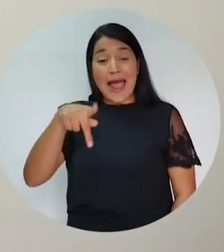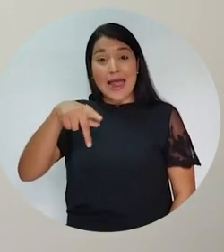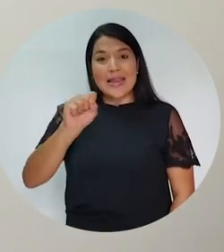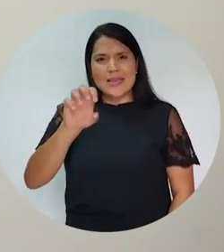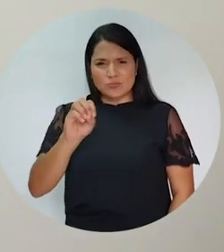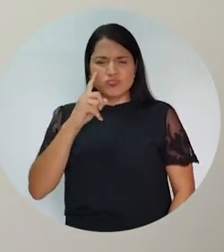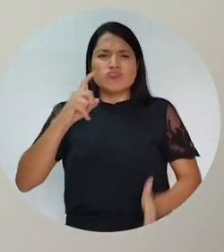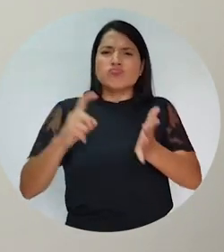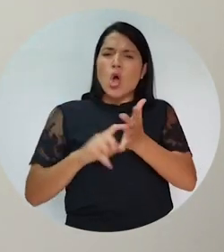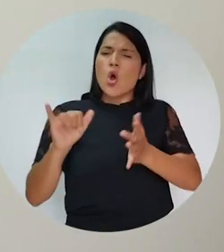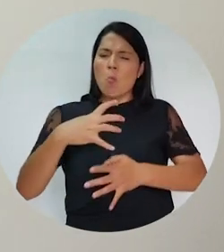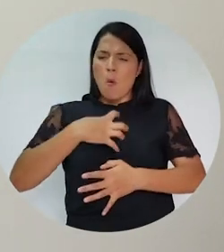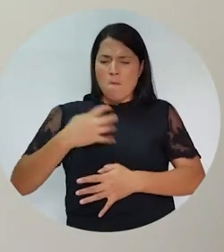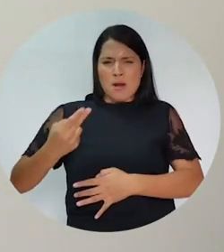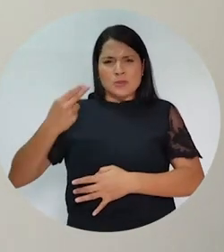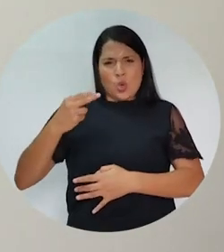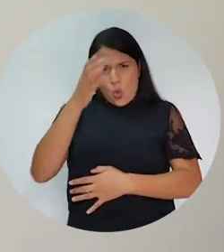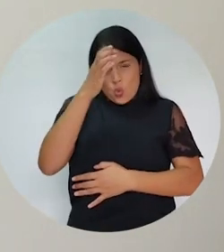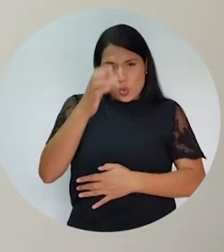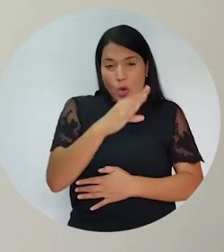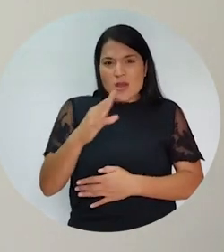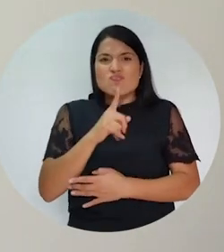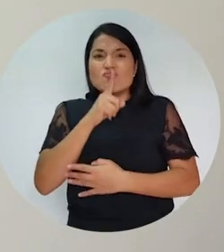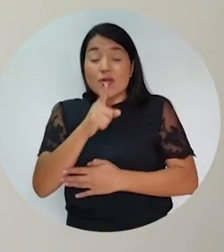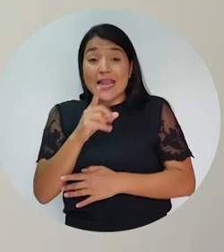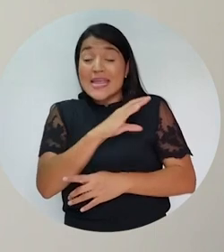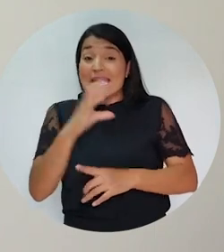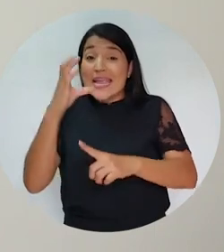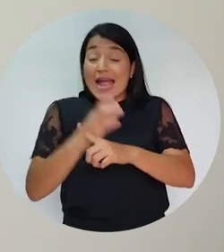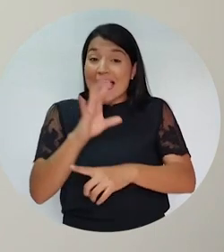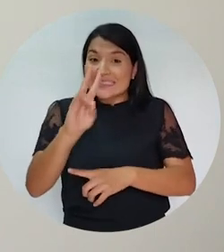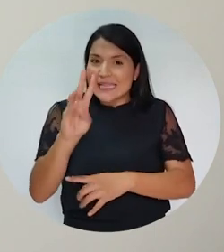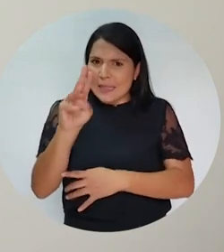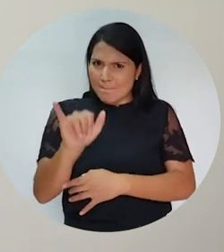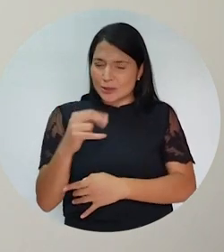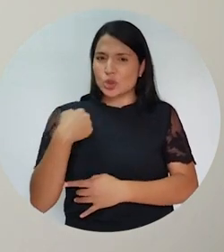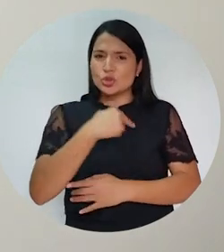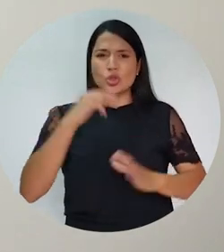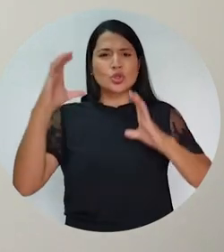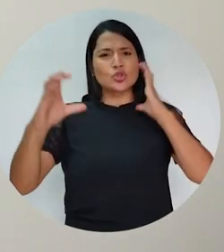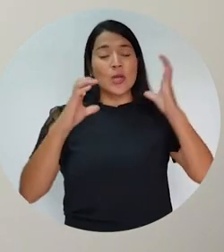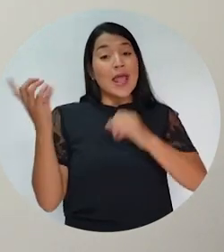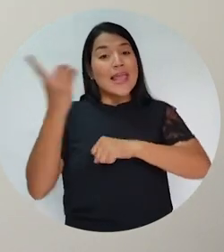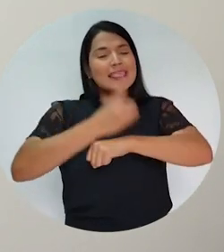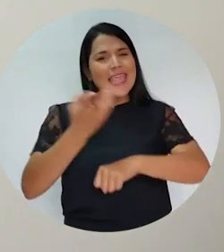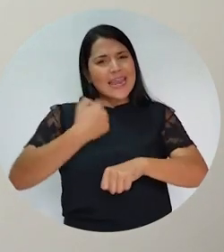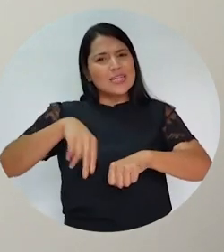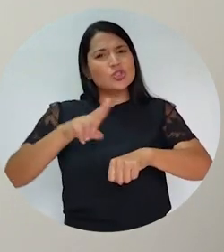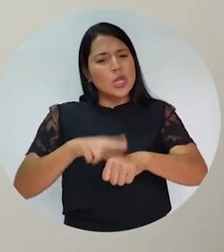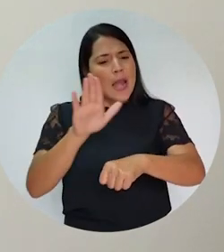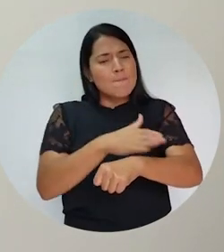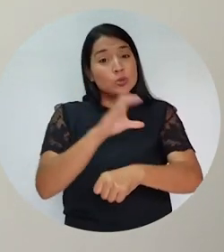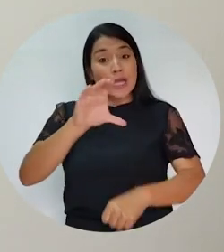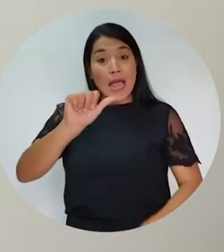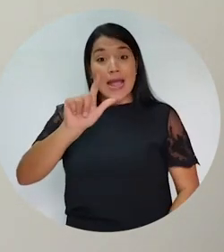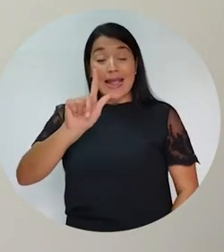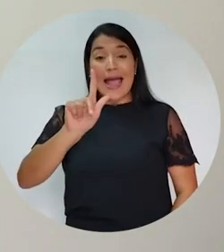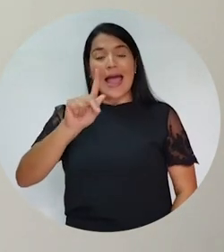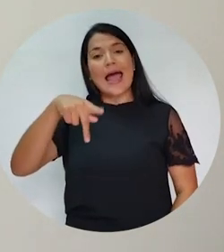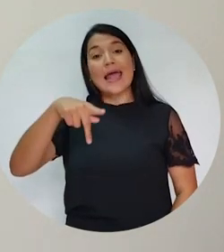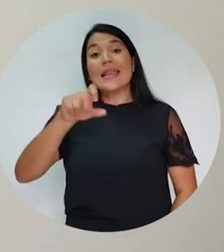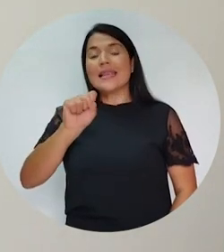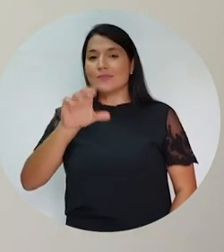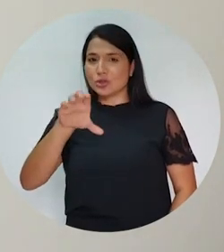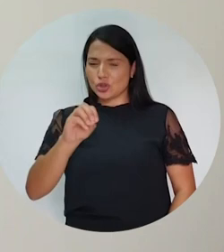reconocido como Patrimonio Cultural Inmaterial y cada 7 de mayo celebramos el Día Nacional del Calipso